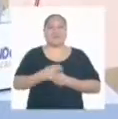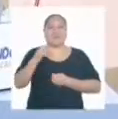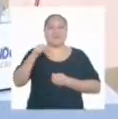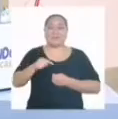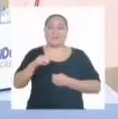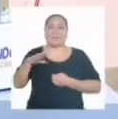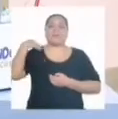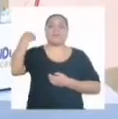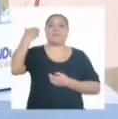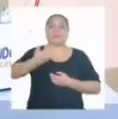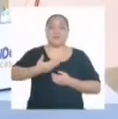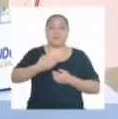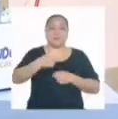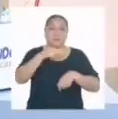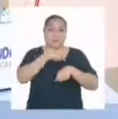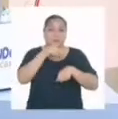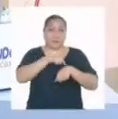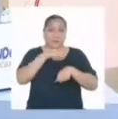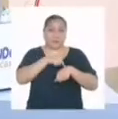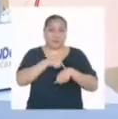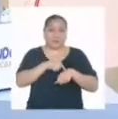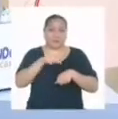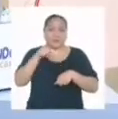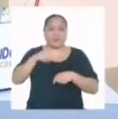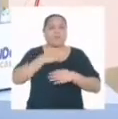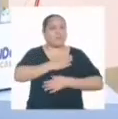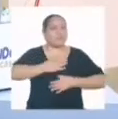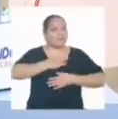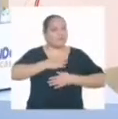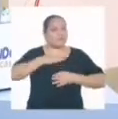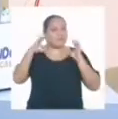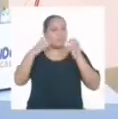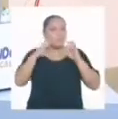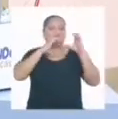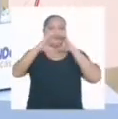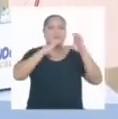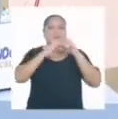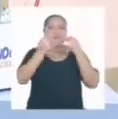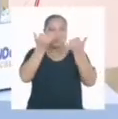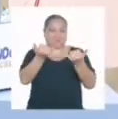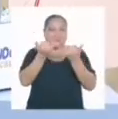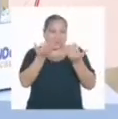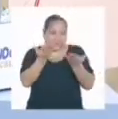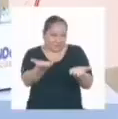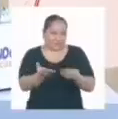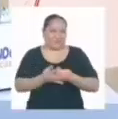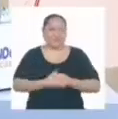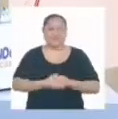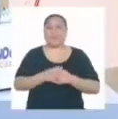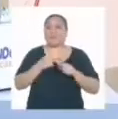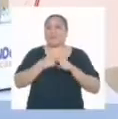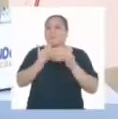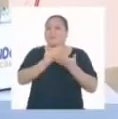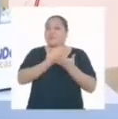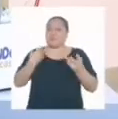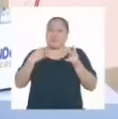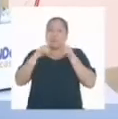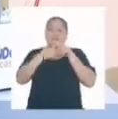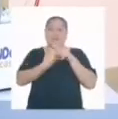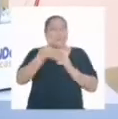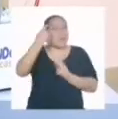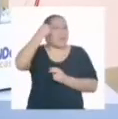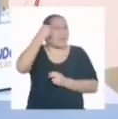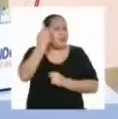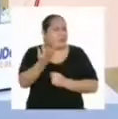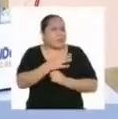Durante la próxima media hora se divertirán con el curso de comunicación que nos toca hoy. Pero antes de empezar, ¿qué